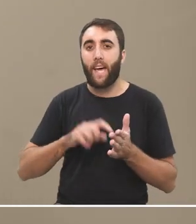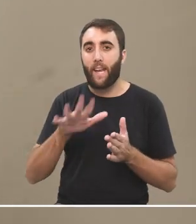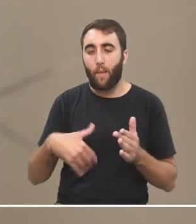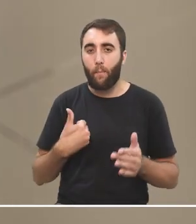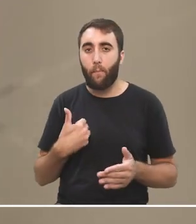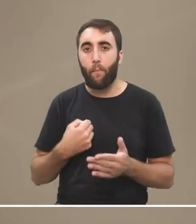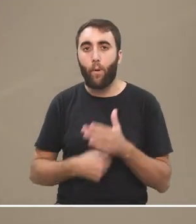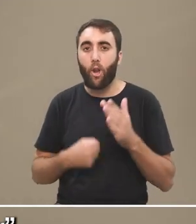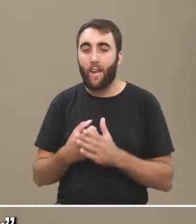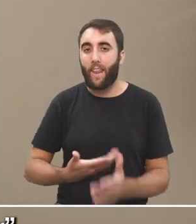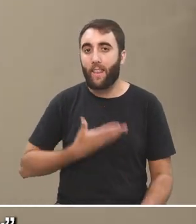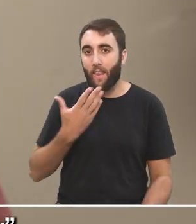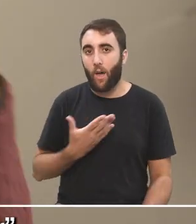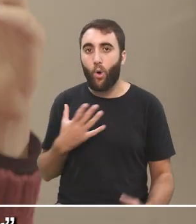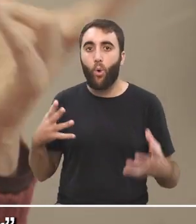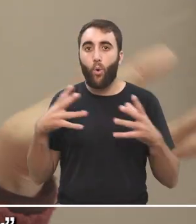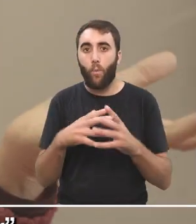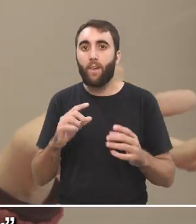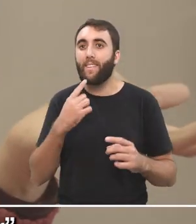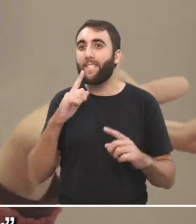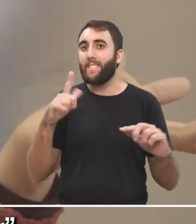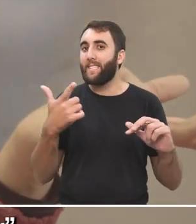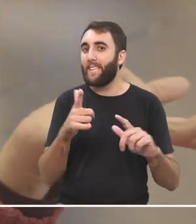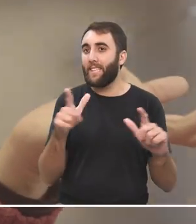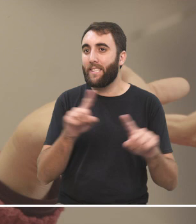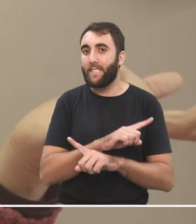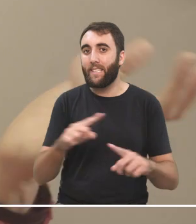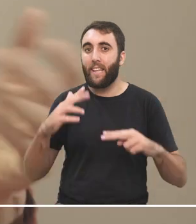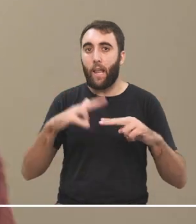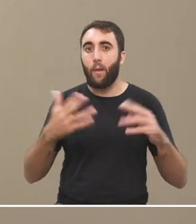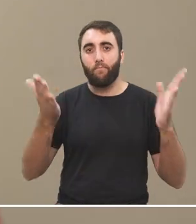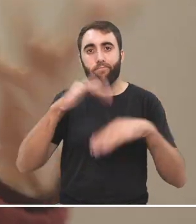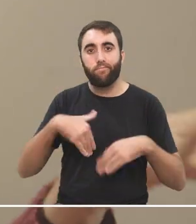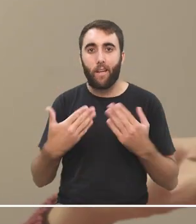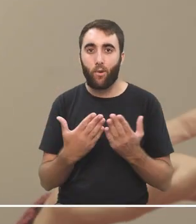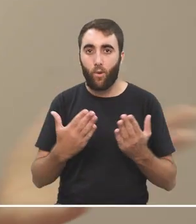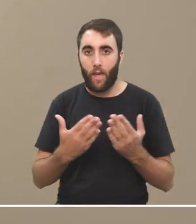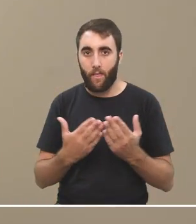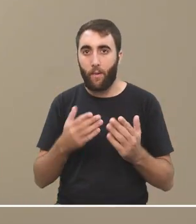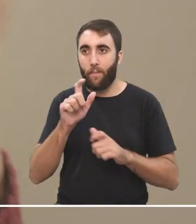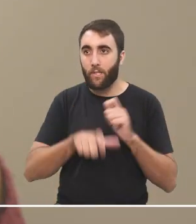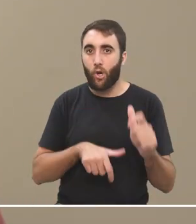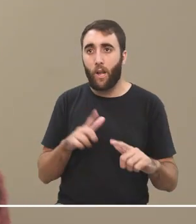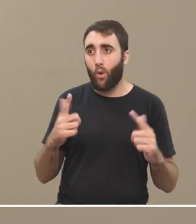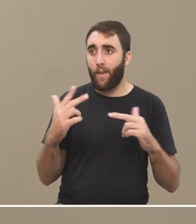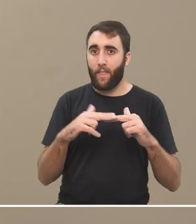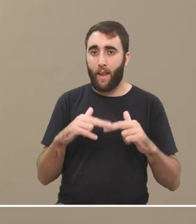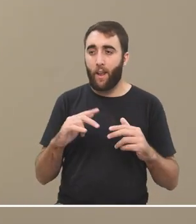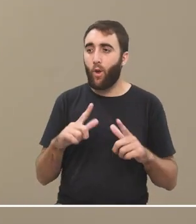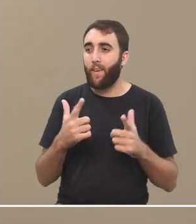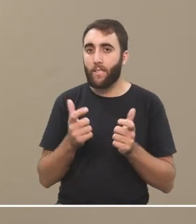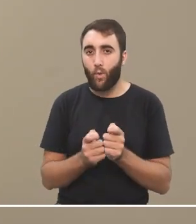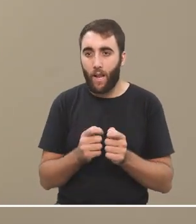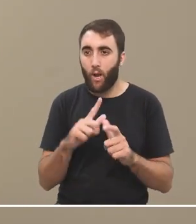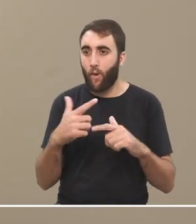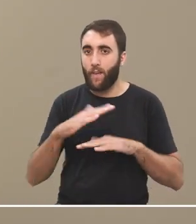Buenos Aires, grupos que decían, sin internet no se puede estudiar. Todos los se quedaron afuera, ¿no? Sin internet, celulares, computadoras,